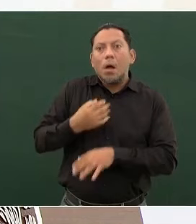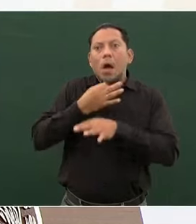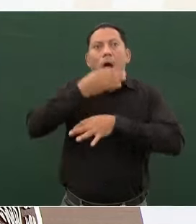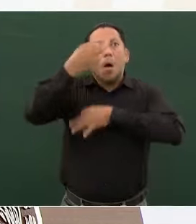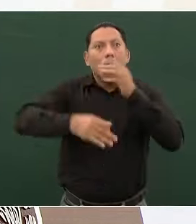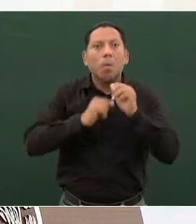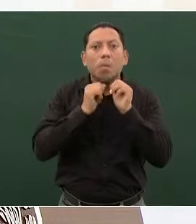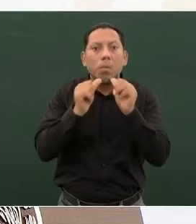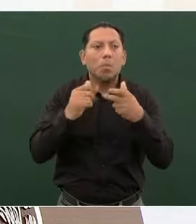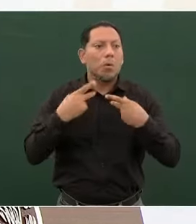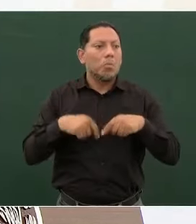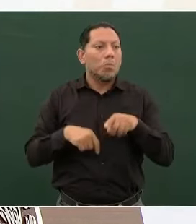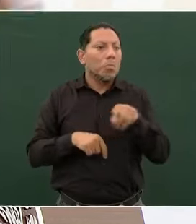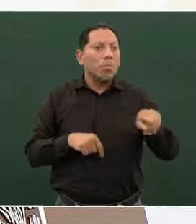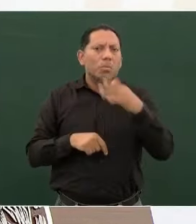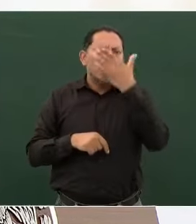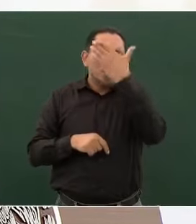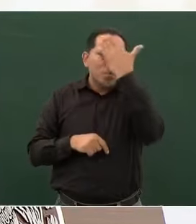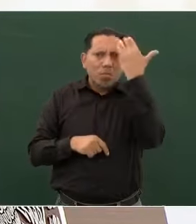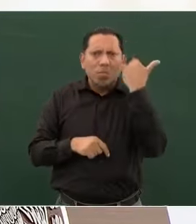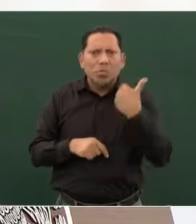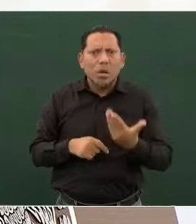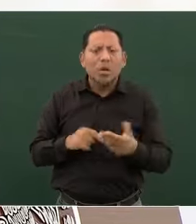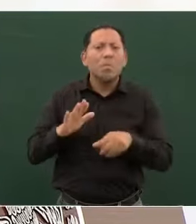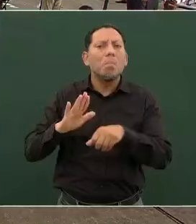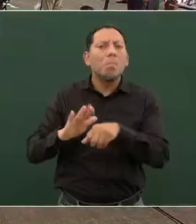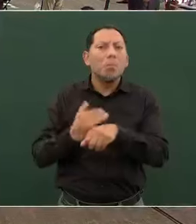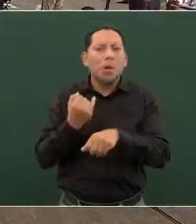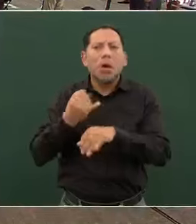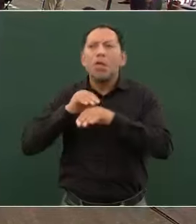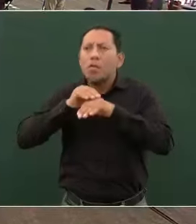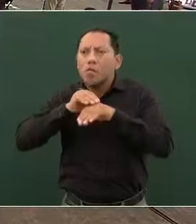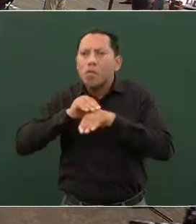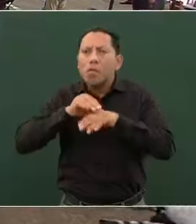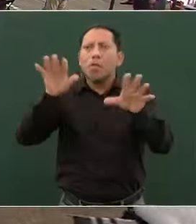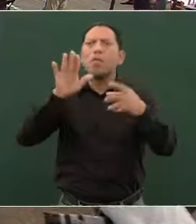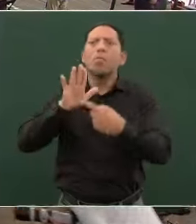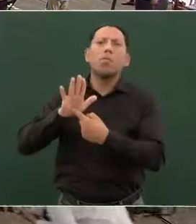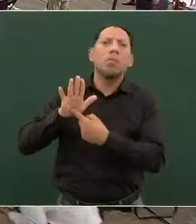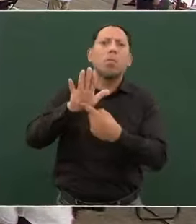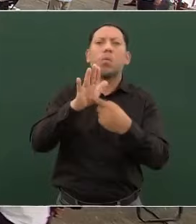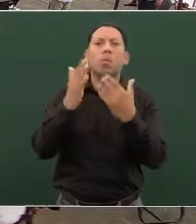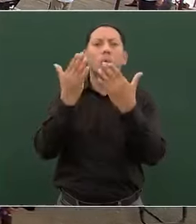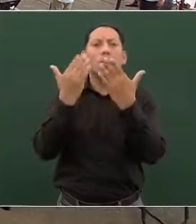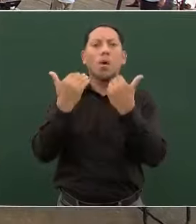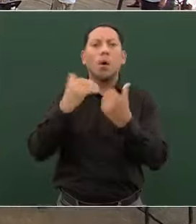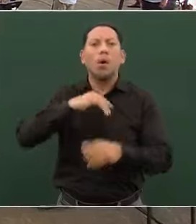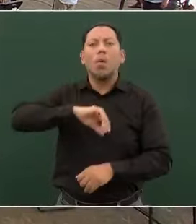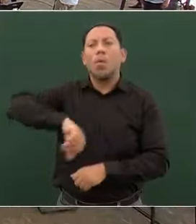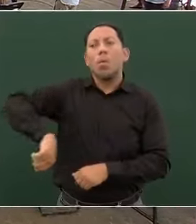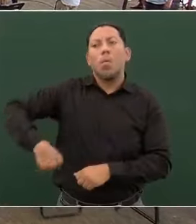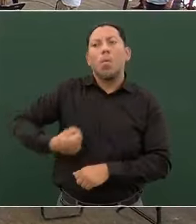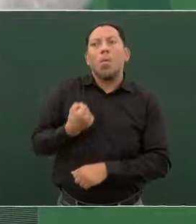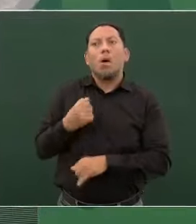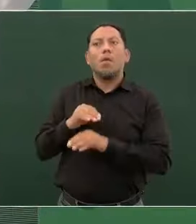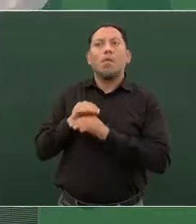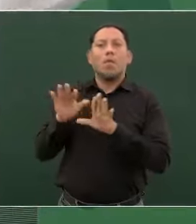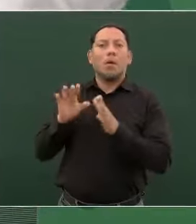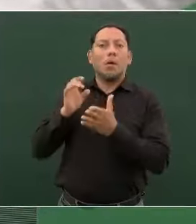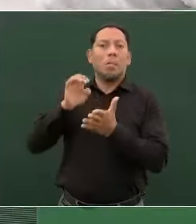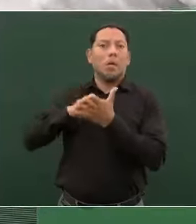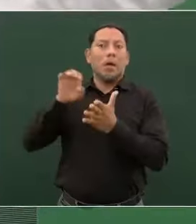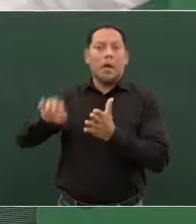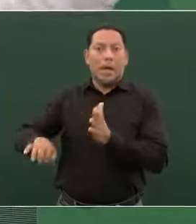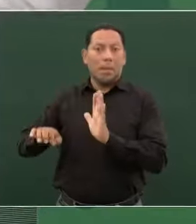saberlo, sino porque no se difunden cosas. Se da a conocer lo que le